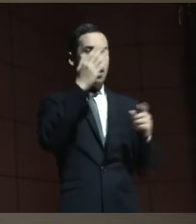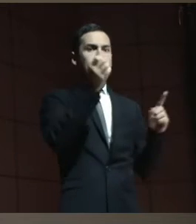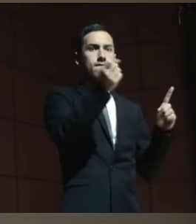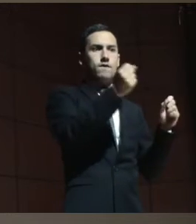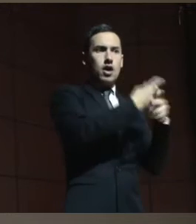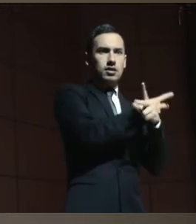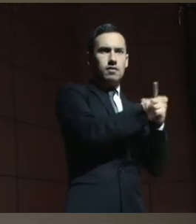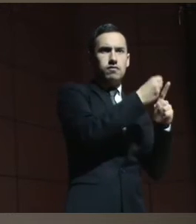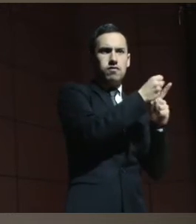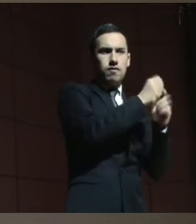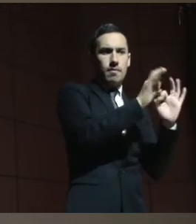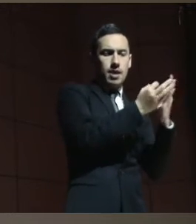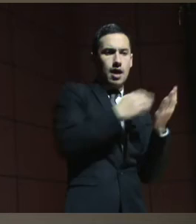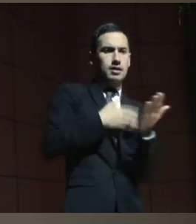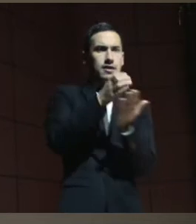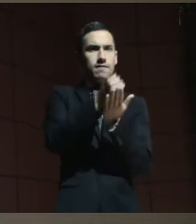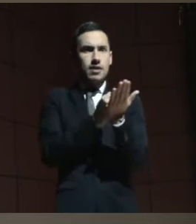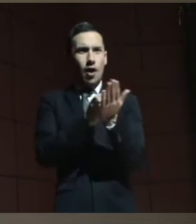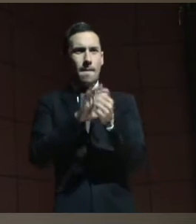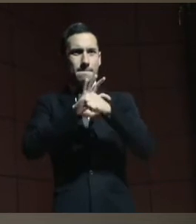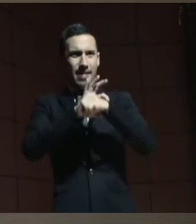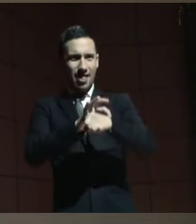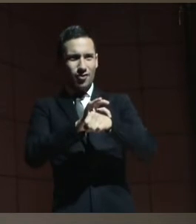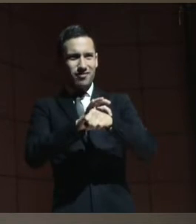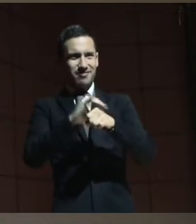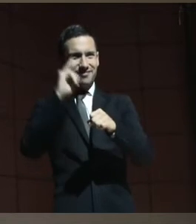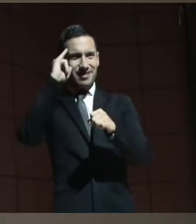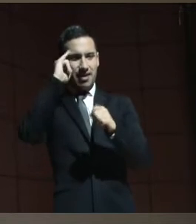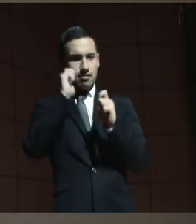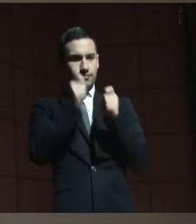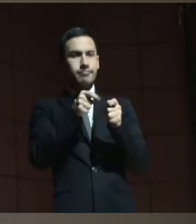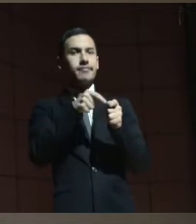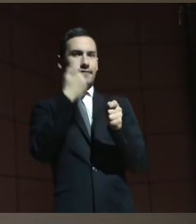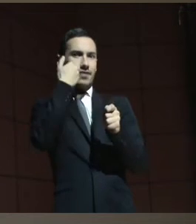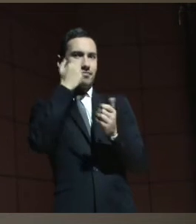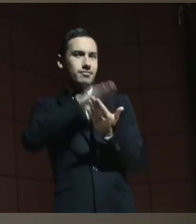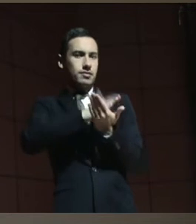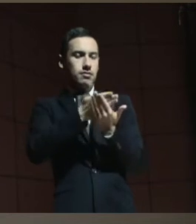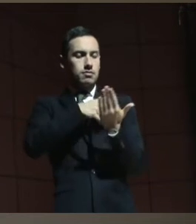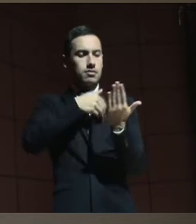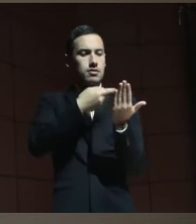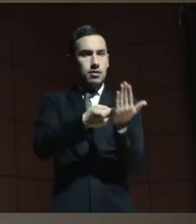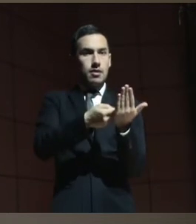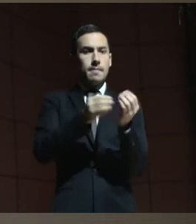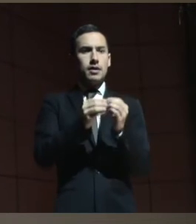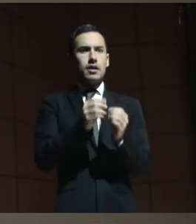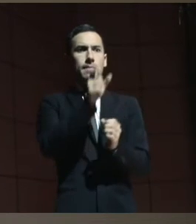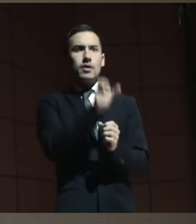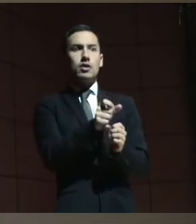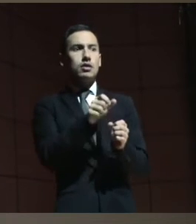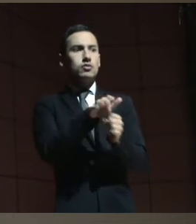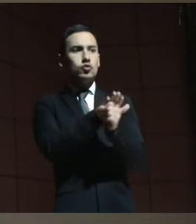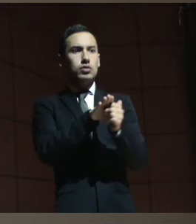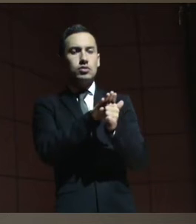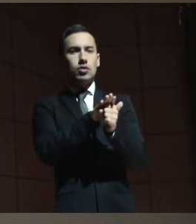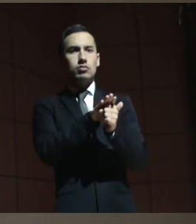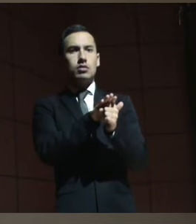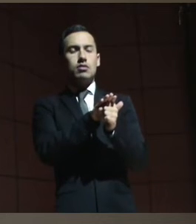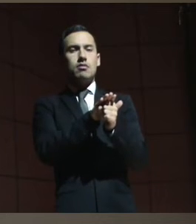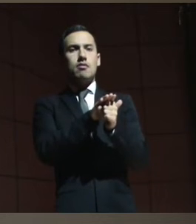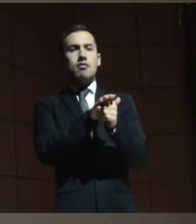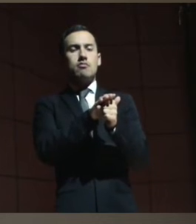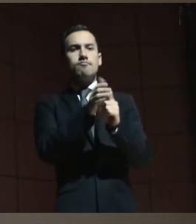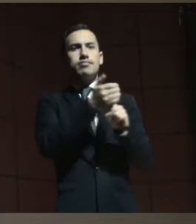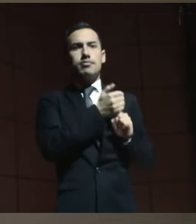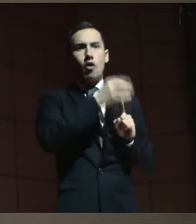y esta mujer, esta señora, en situación de restricción de su libertad.